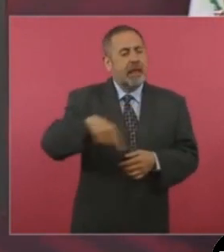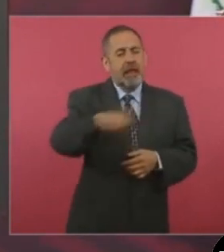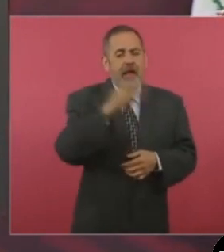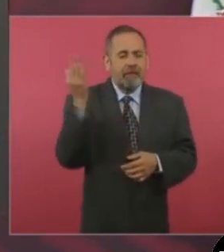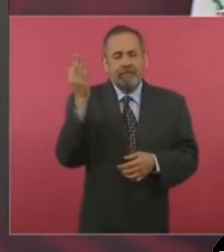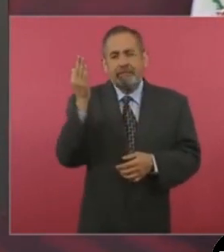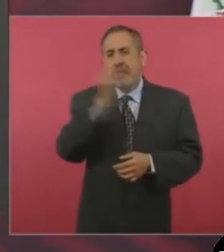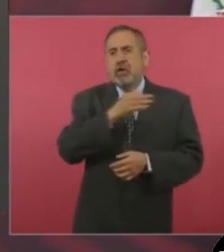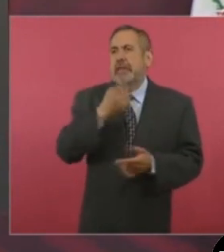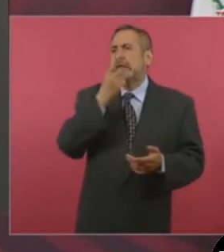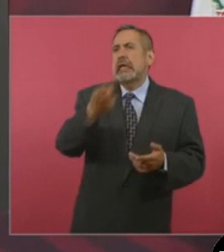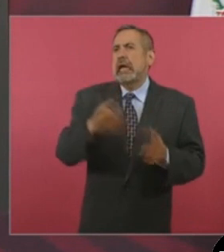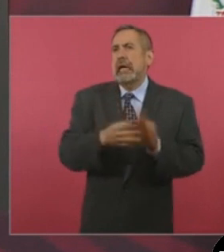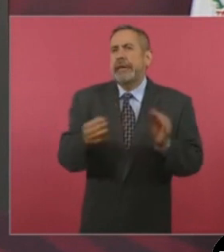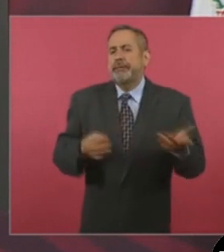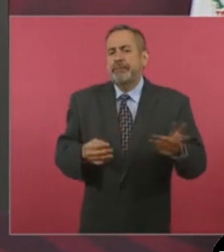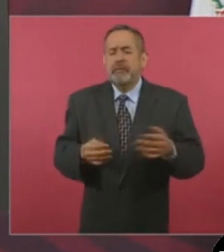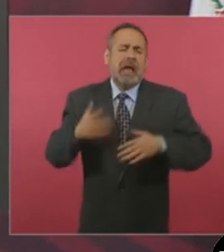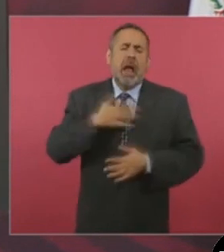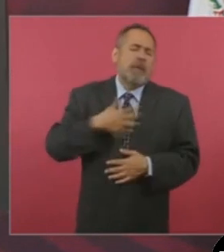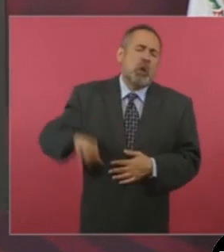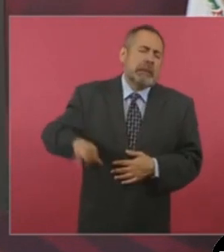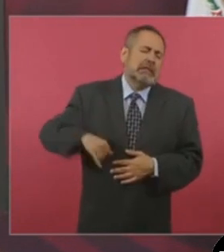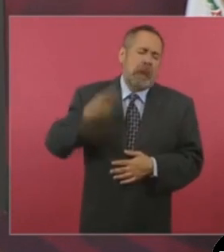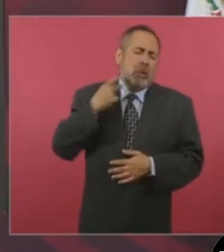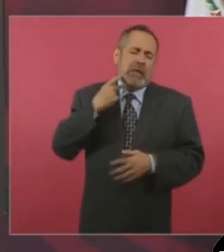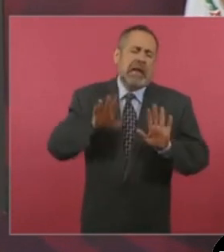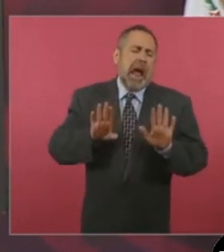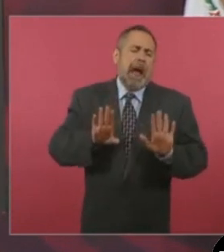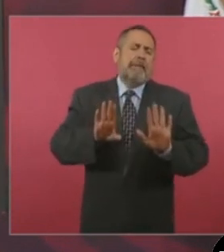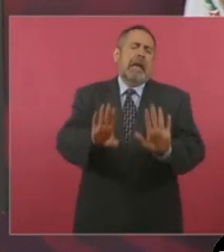no me interesa la política. La